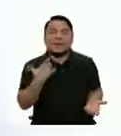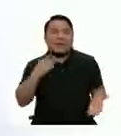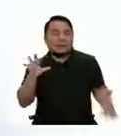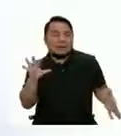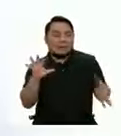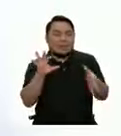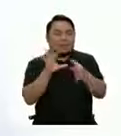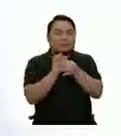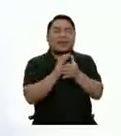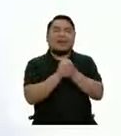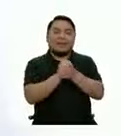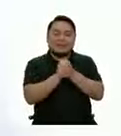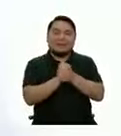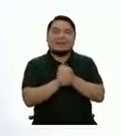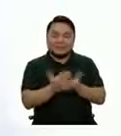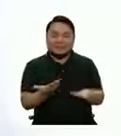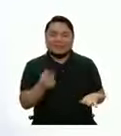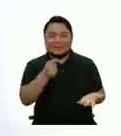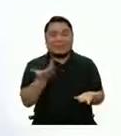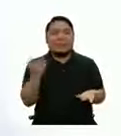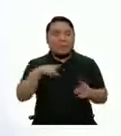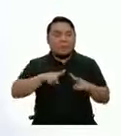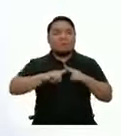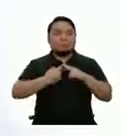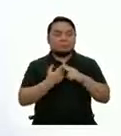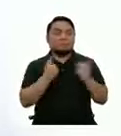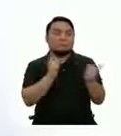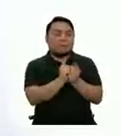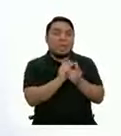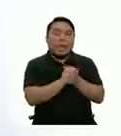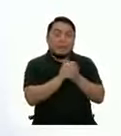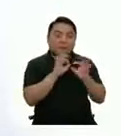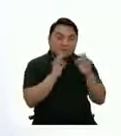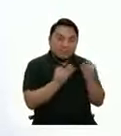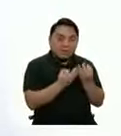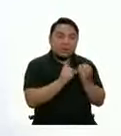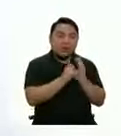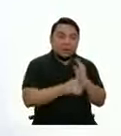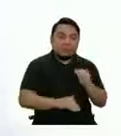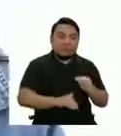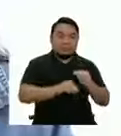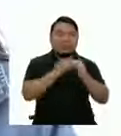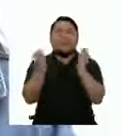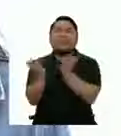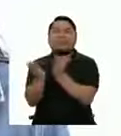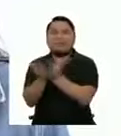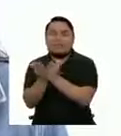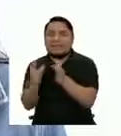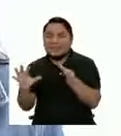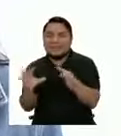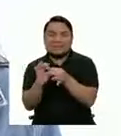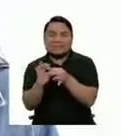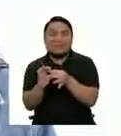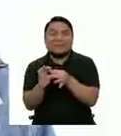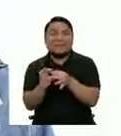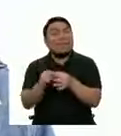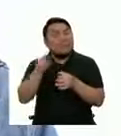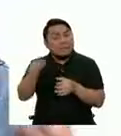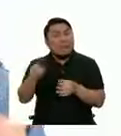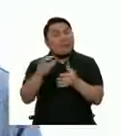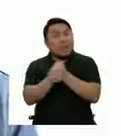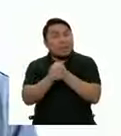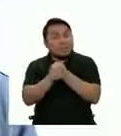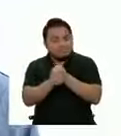vínculos de amistad Cuando comenzamos a frecuentar Otros espacios como la escuela La amistad permite tener